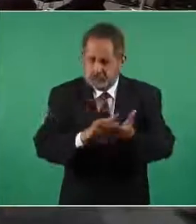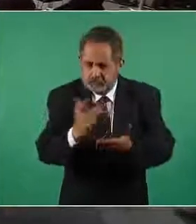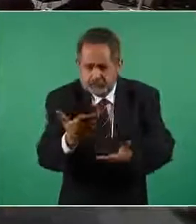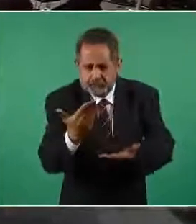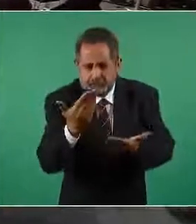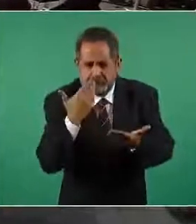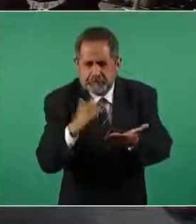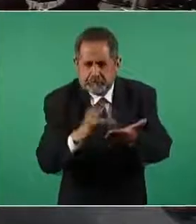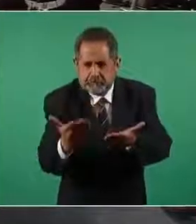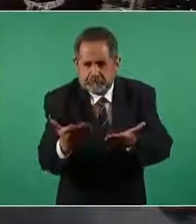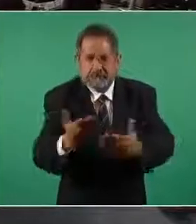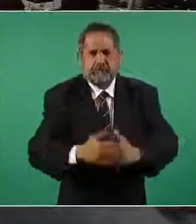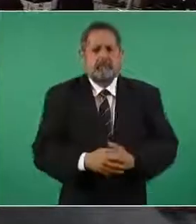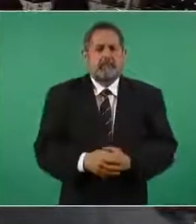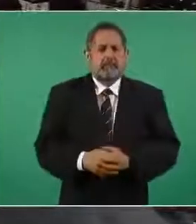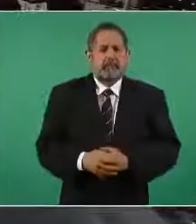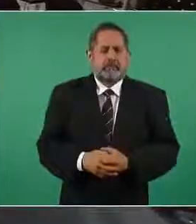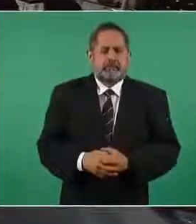gracias muchas gracias